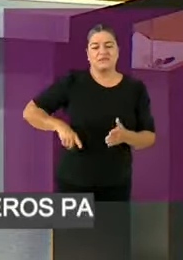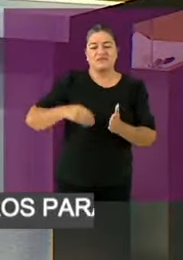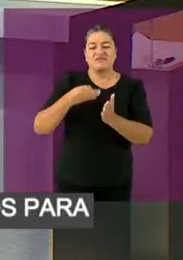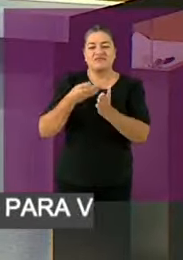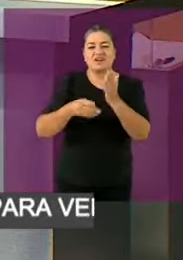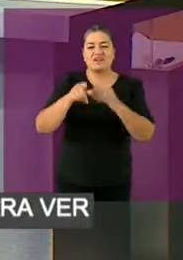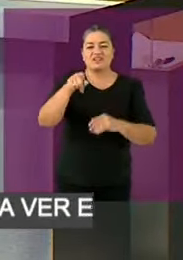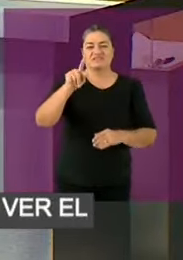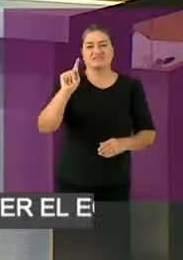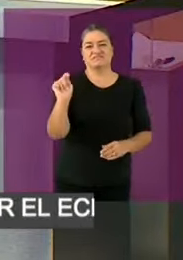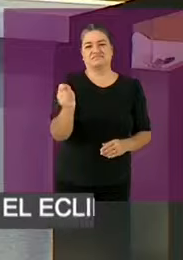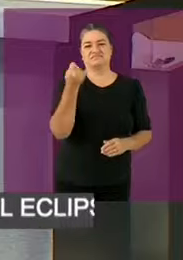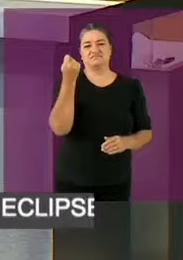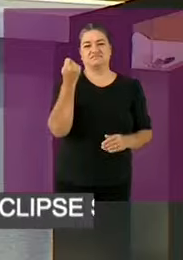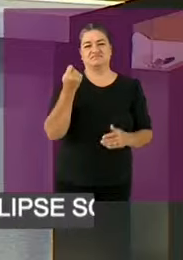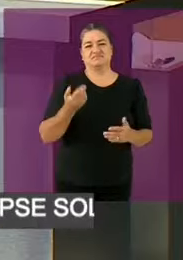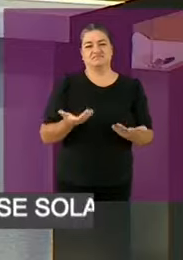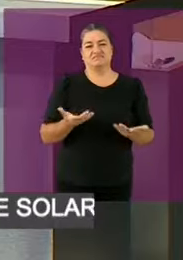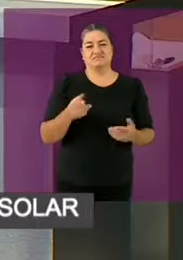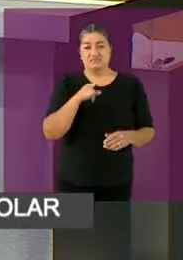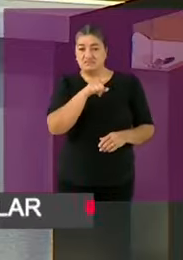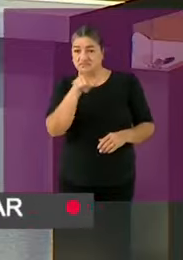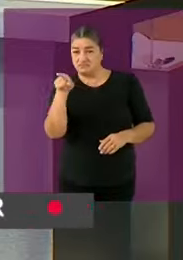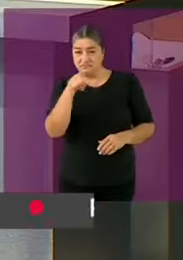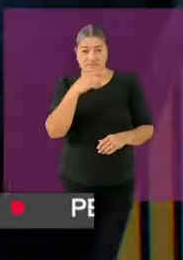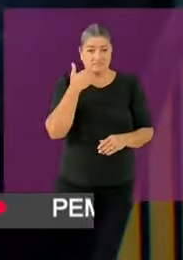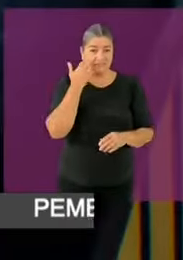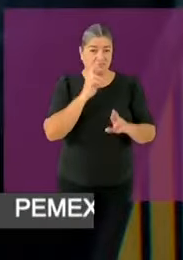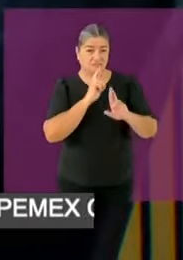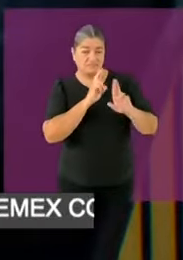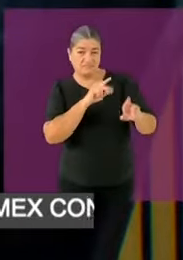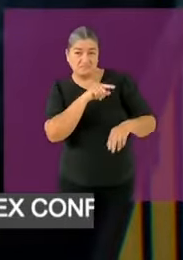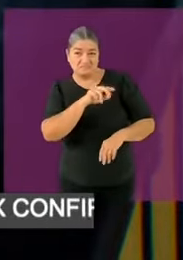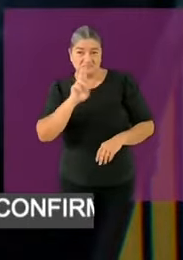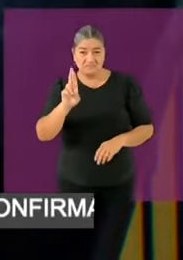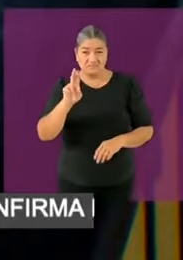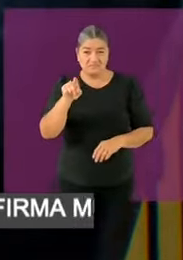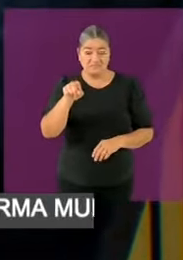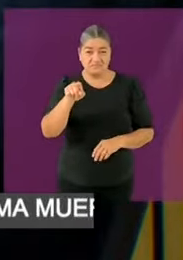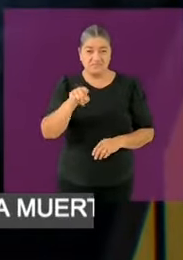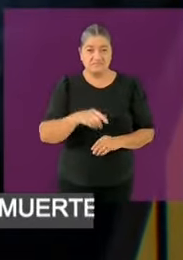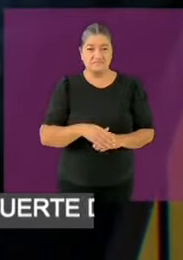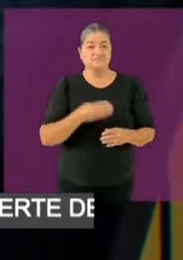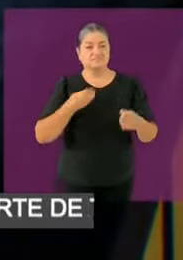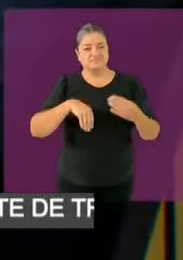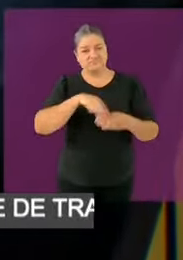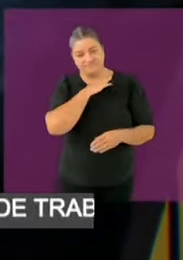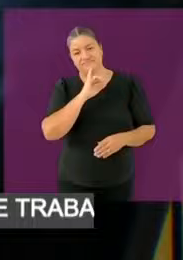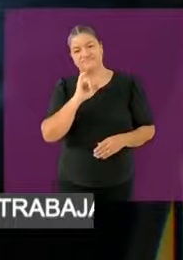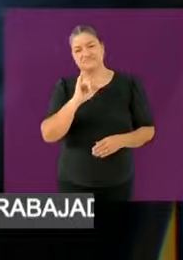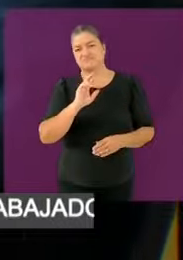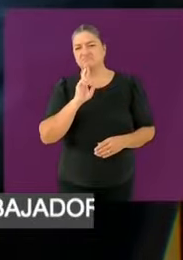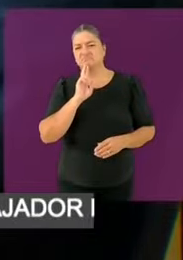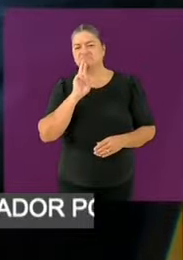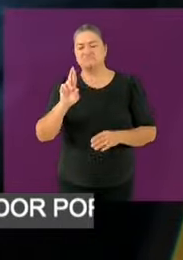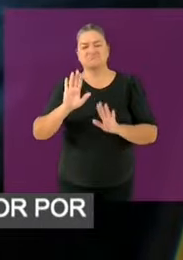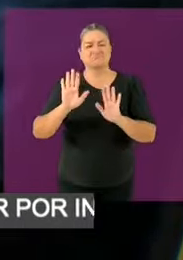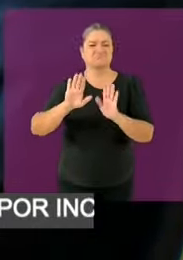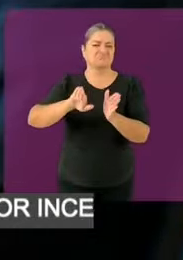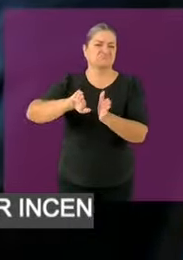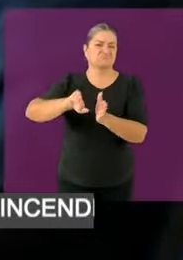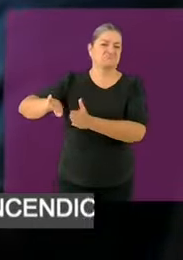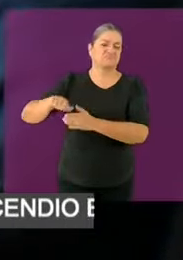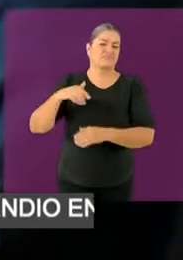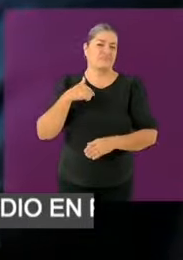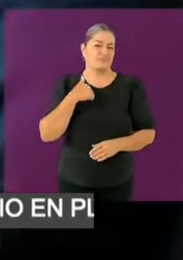¿Alguien quiere responderle a la candidata Xochitl Galvez? Candidata Claudia Siemos. Sí, más que responderle, plantear lo siguiente. Esa encuesta de Coneval a la que se